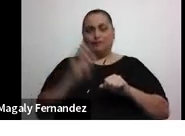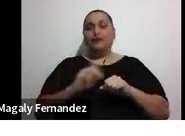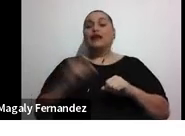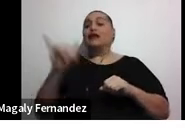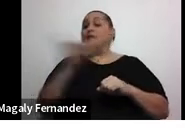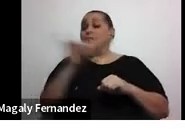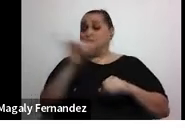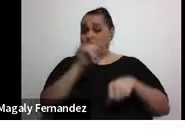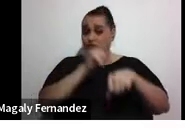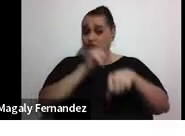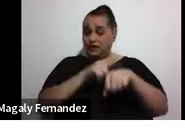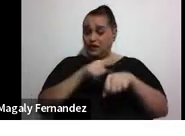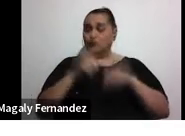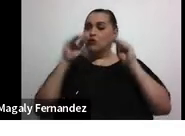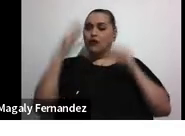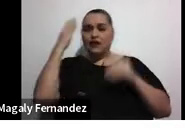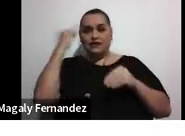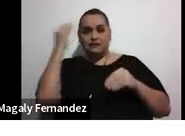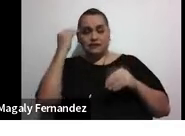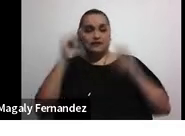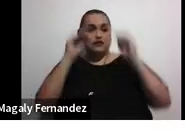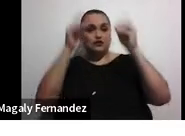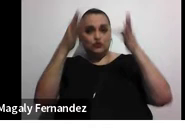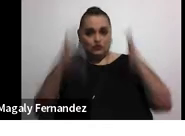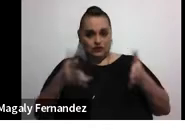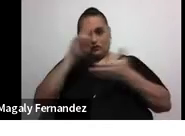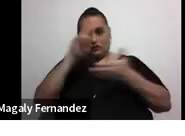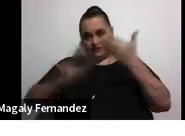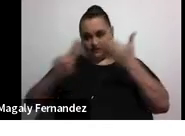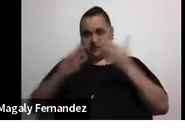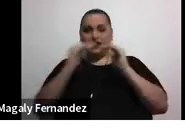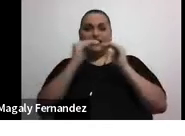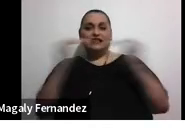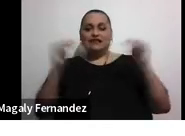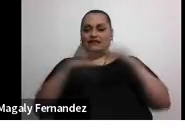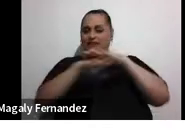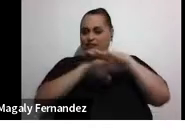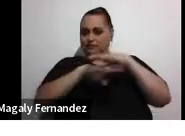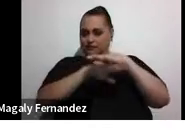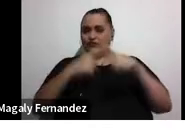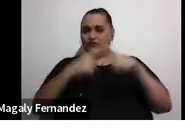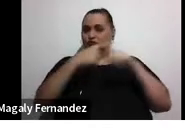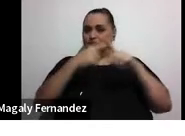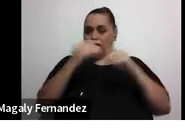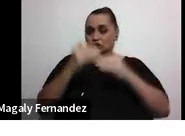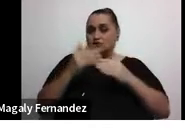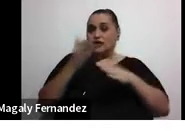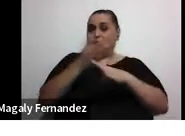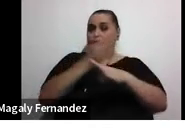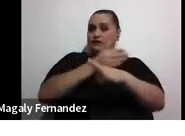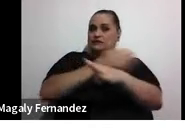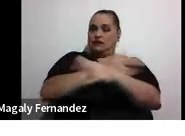experiencia en docencia universitaria en cursos de niveles básicos, medios y avanzados en universidades públicas y